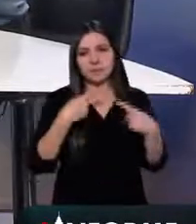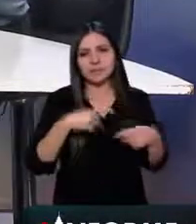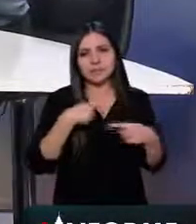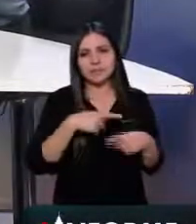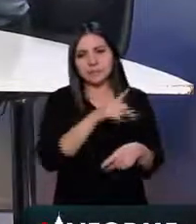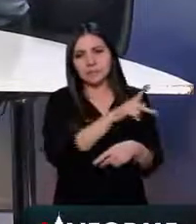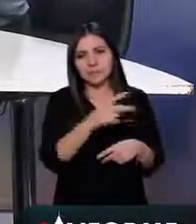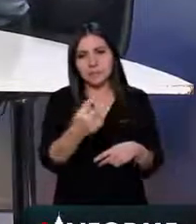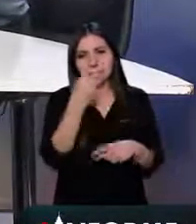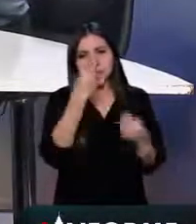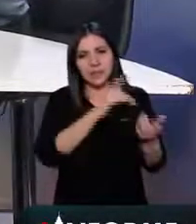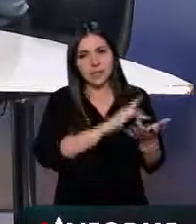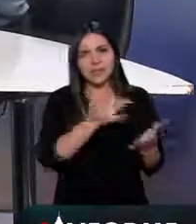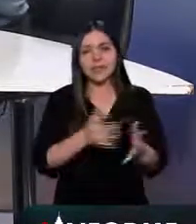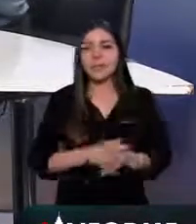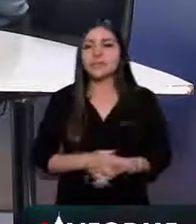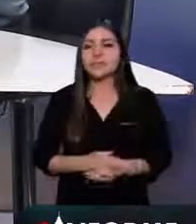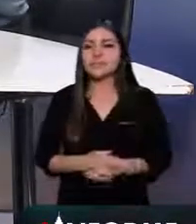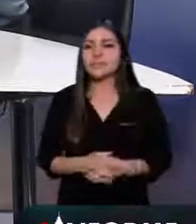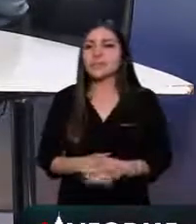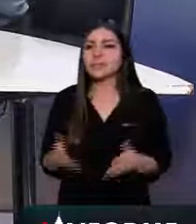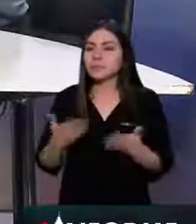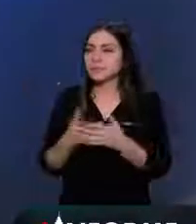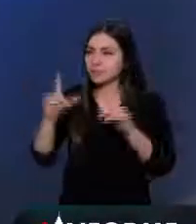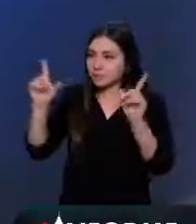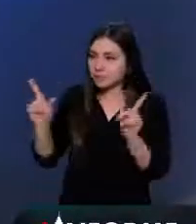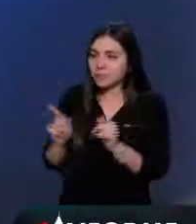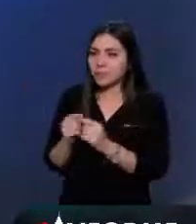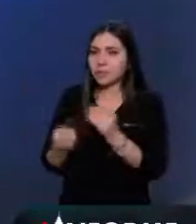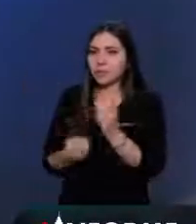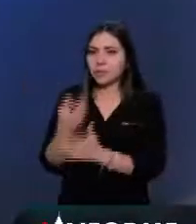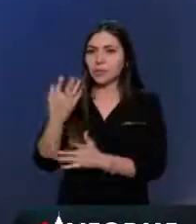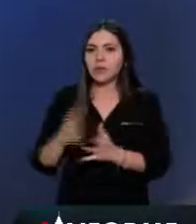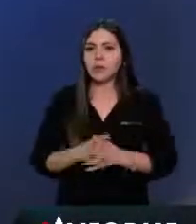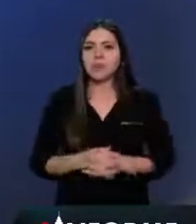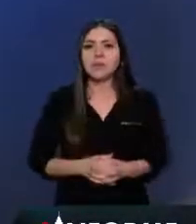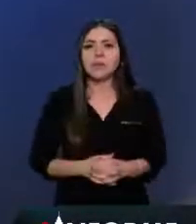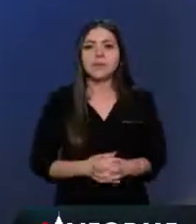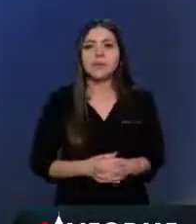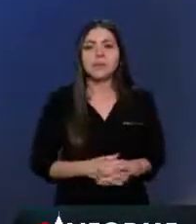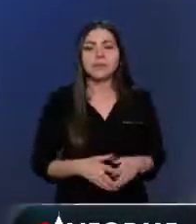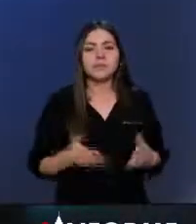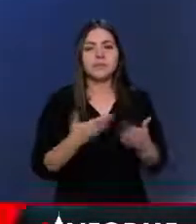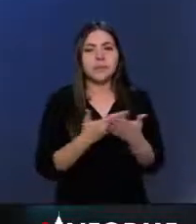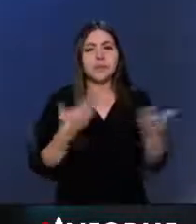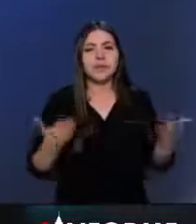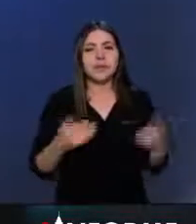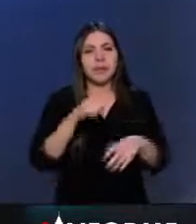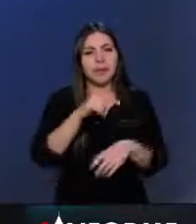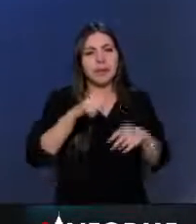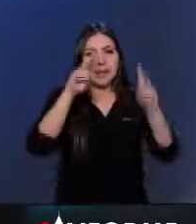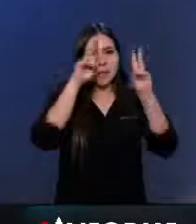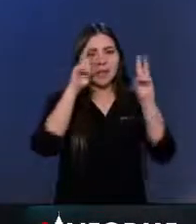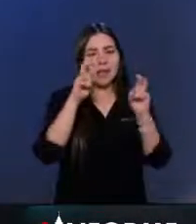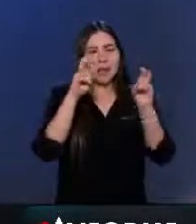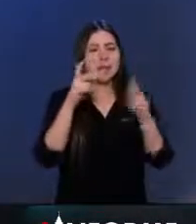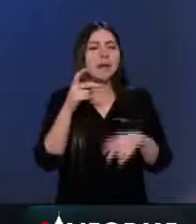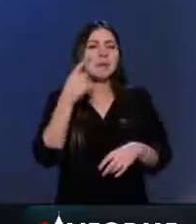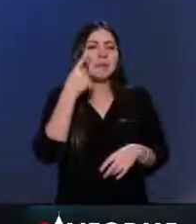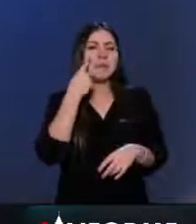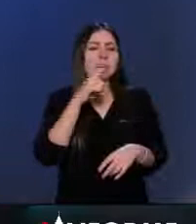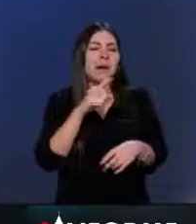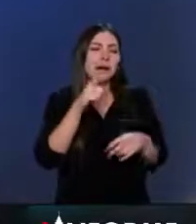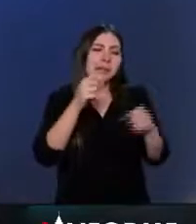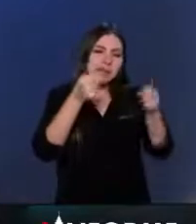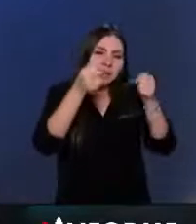Oye, pues, ¿nuevas reducciones? Bueno, hay que decir que hay un modelo de atención en materia de política pública de seguridad que está dando resultados